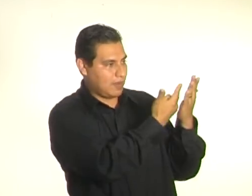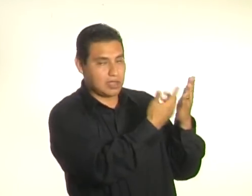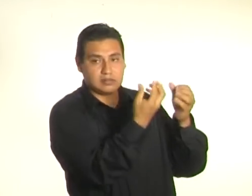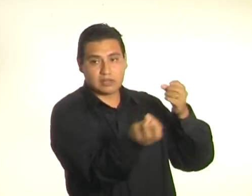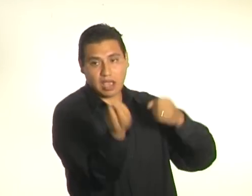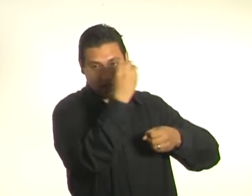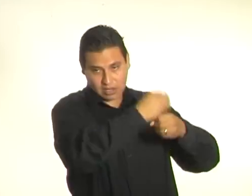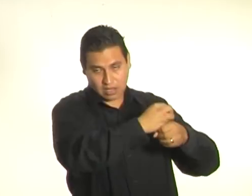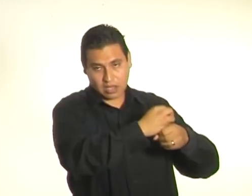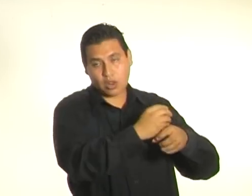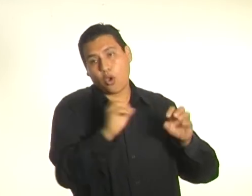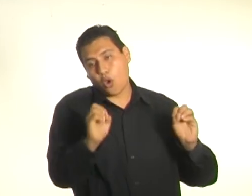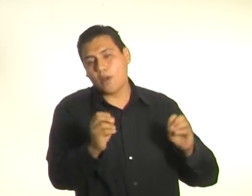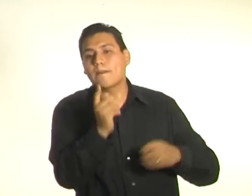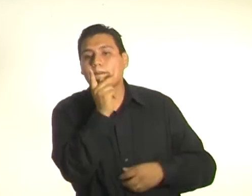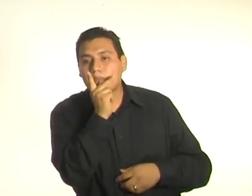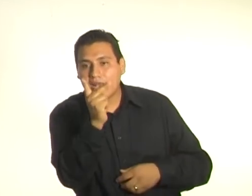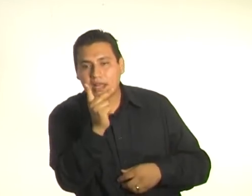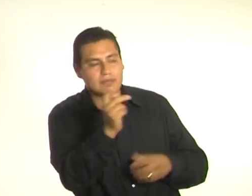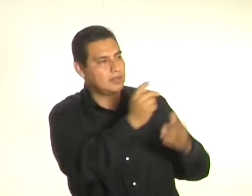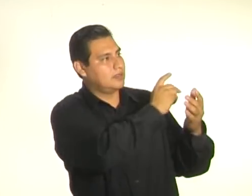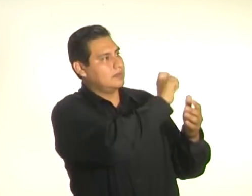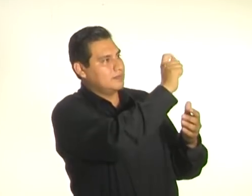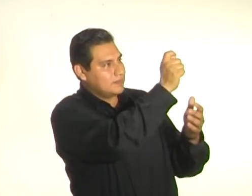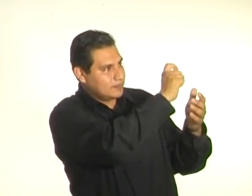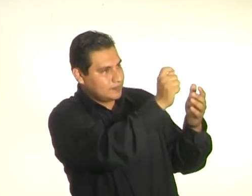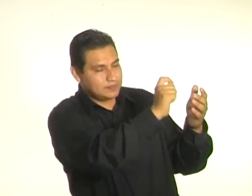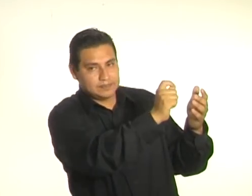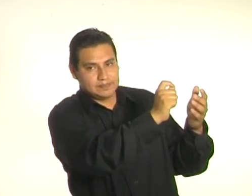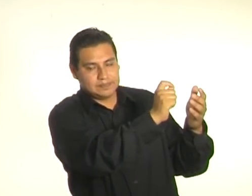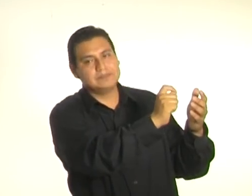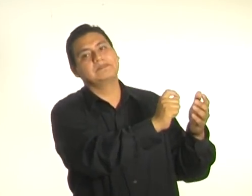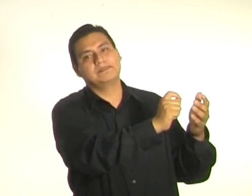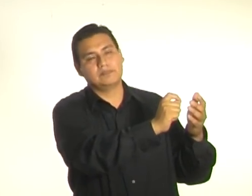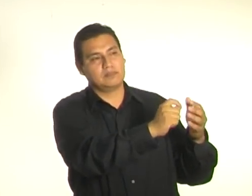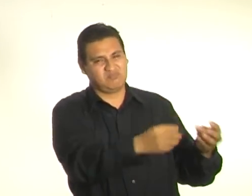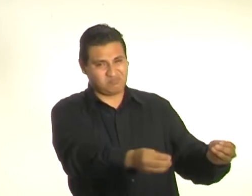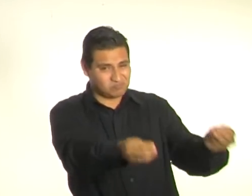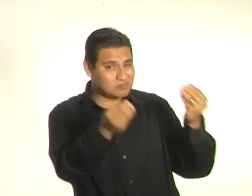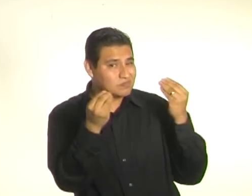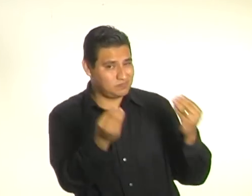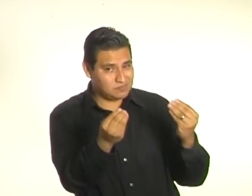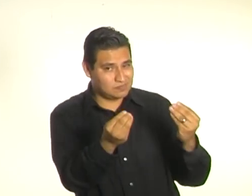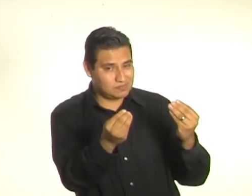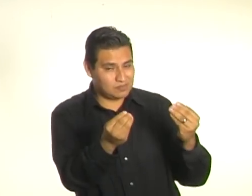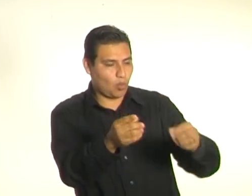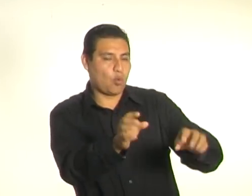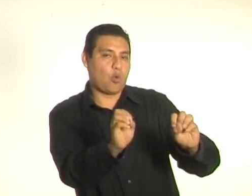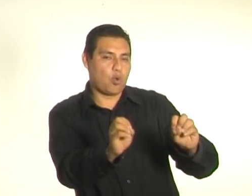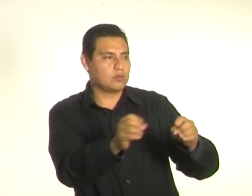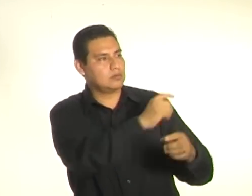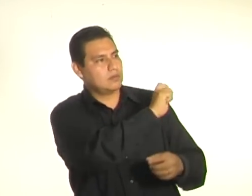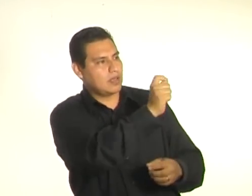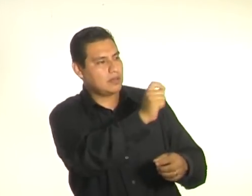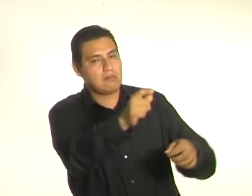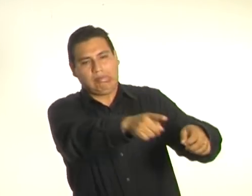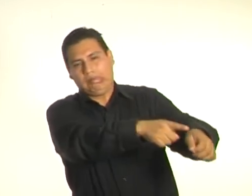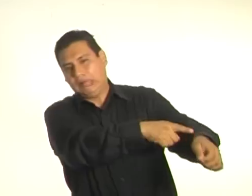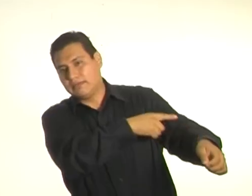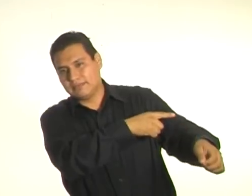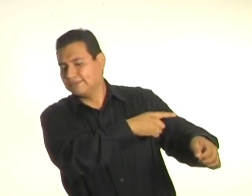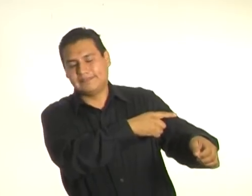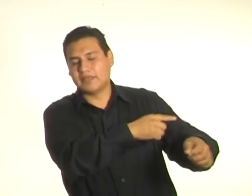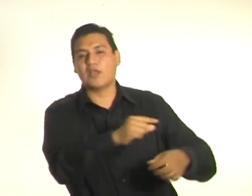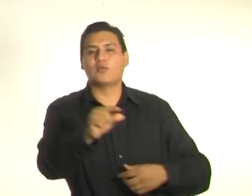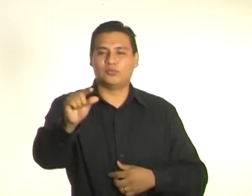tener texto. Pero eso sí, poco texto. Solo el más importante. ¿Estamos de acuerdo? Continuamos entonces.